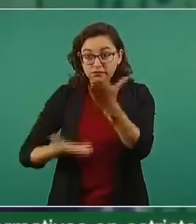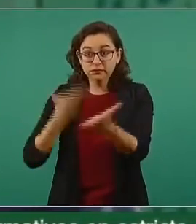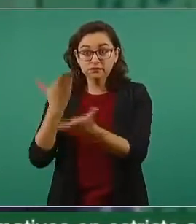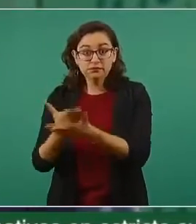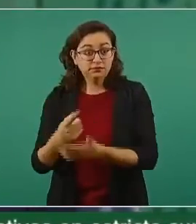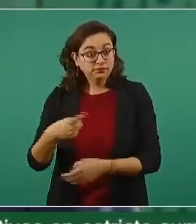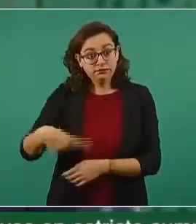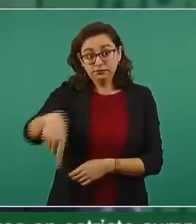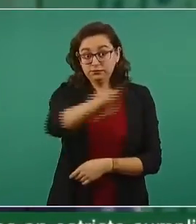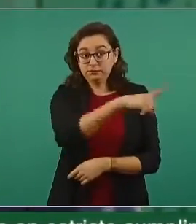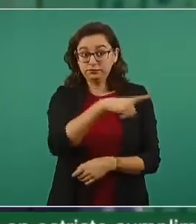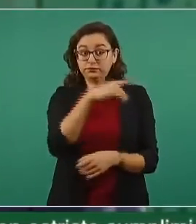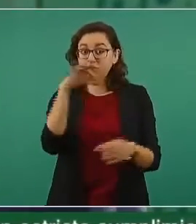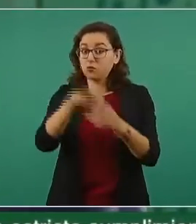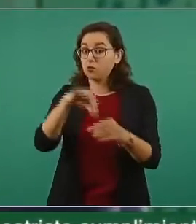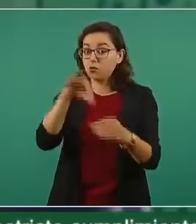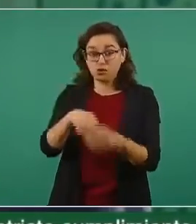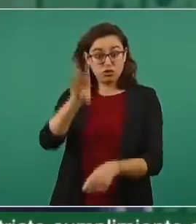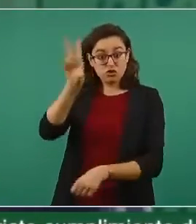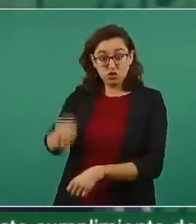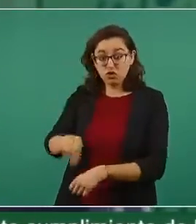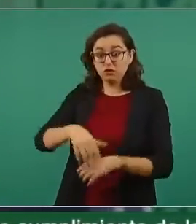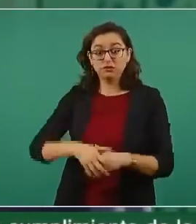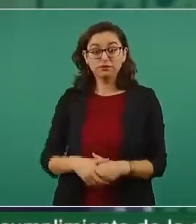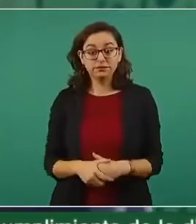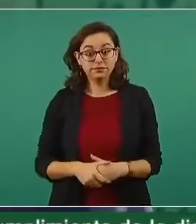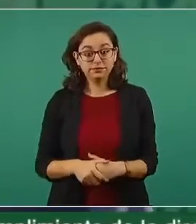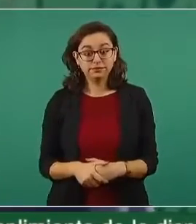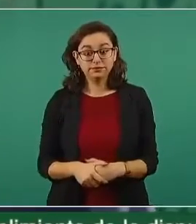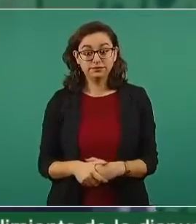en la Cámara de Diputados.